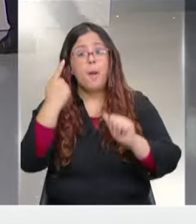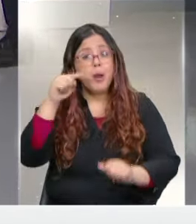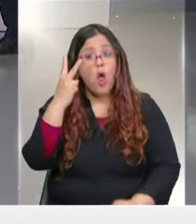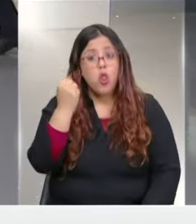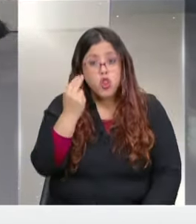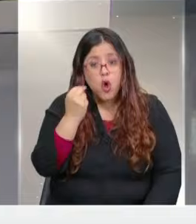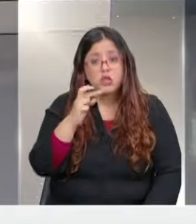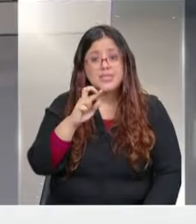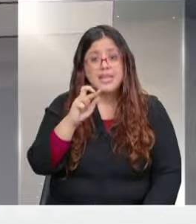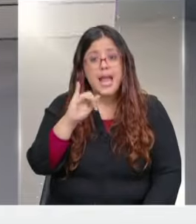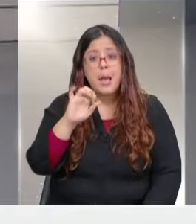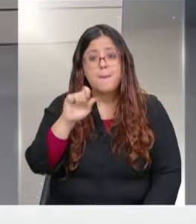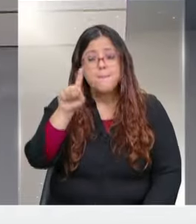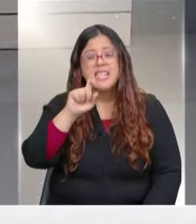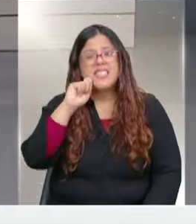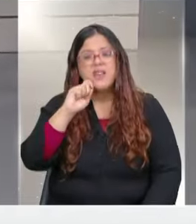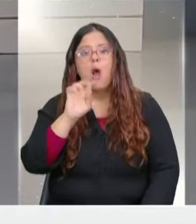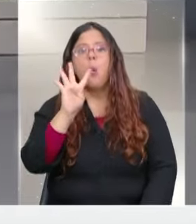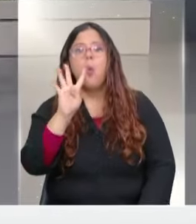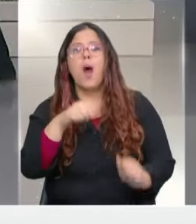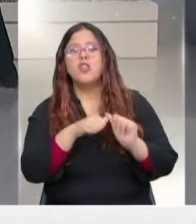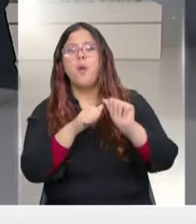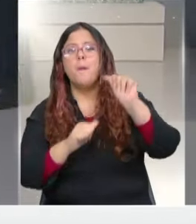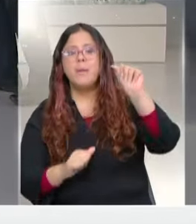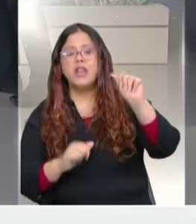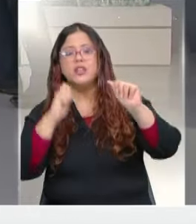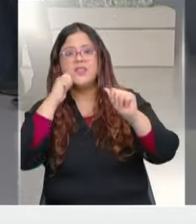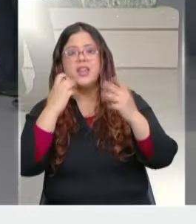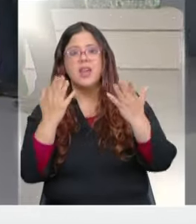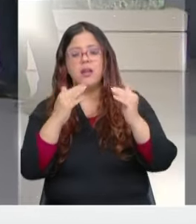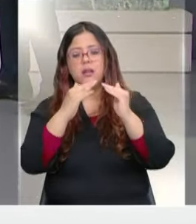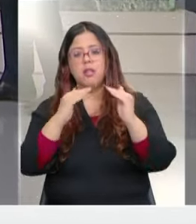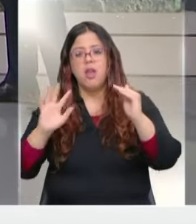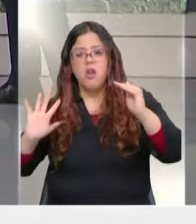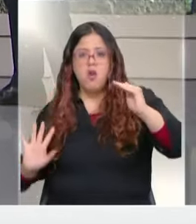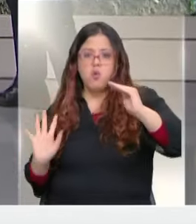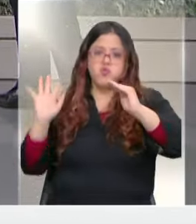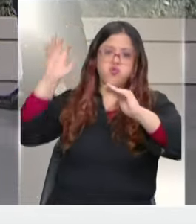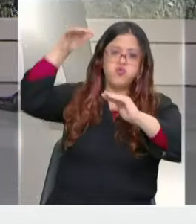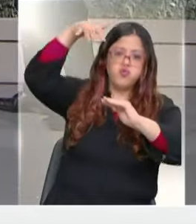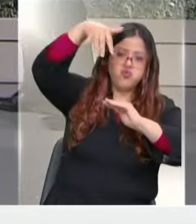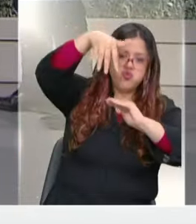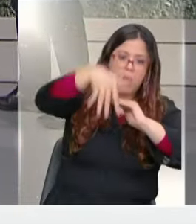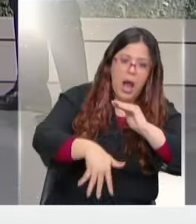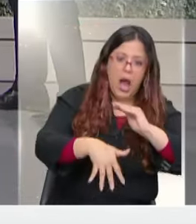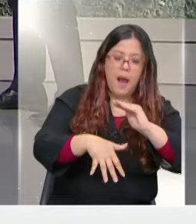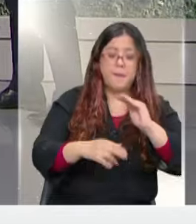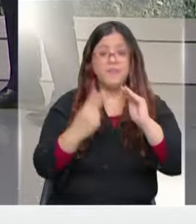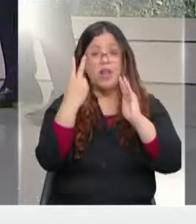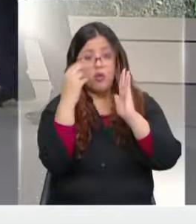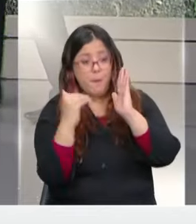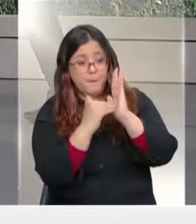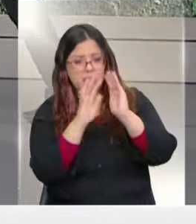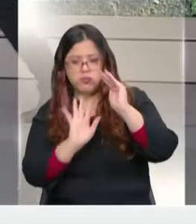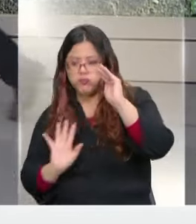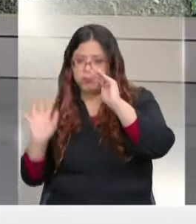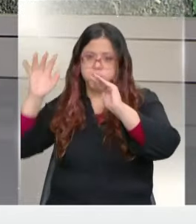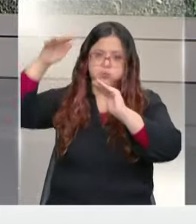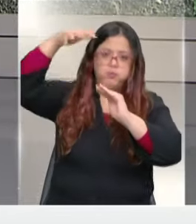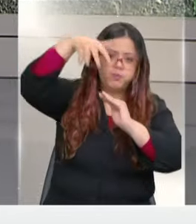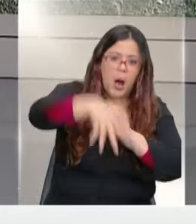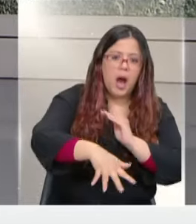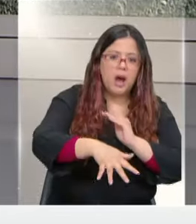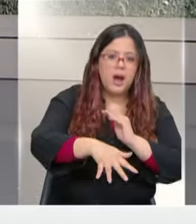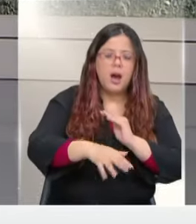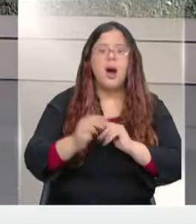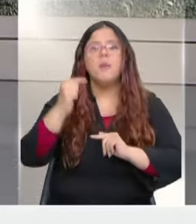de altura, lo que sin lugar a dudas puede cubrir parte, gran parte de una casa de dos pisos, considerando la